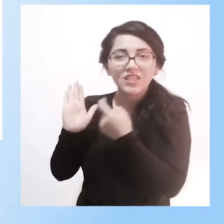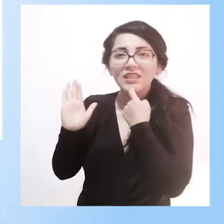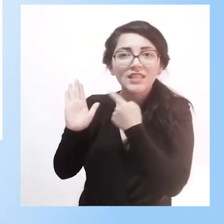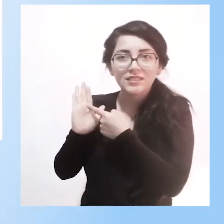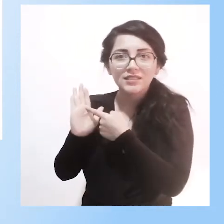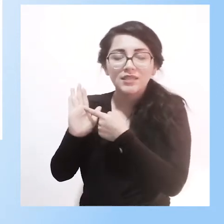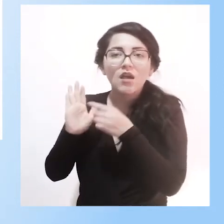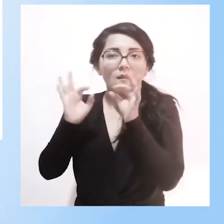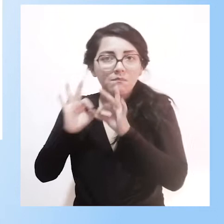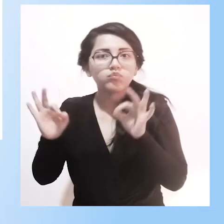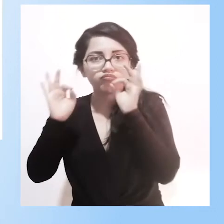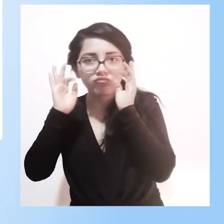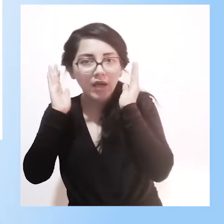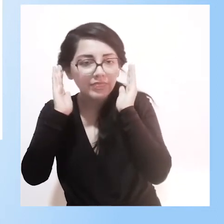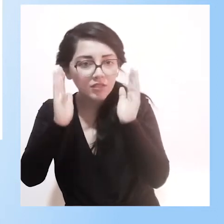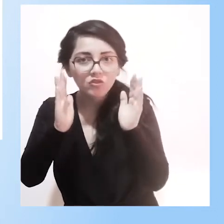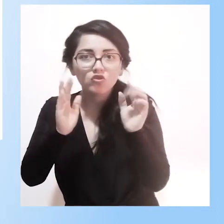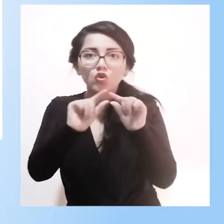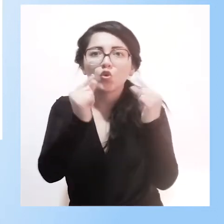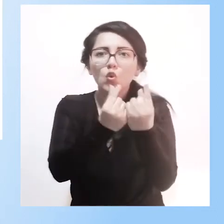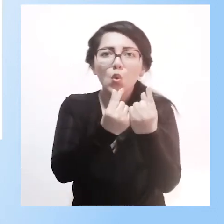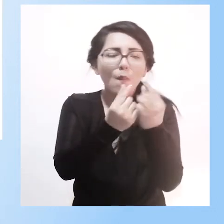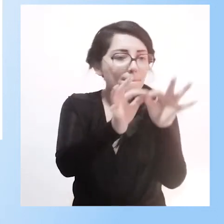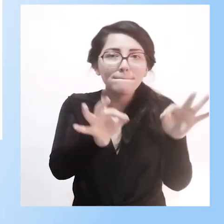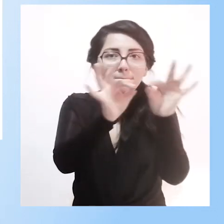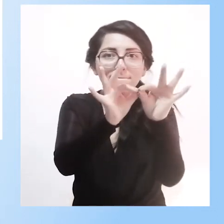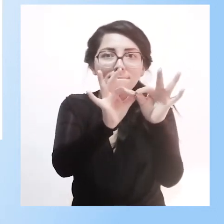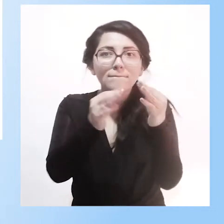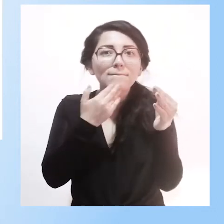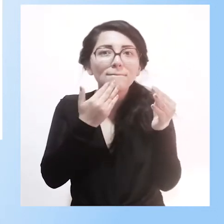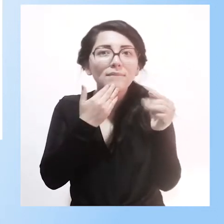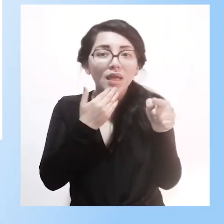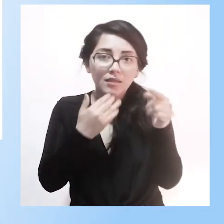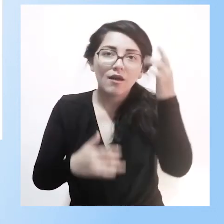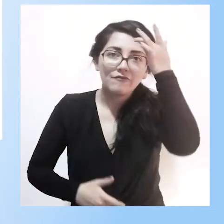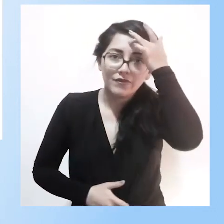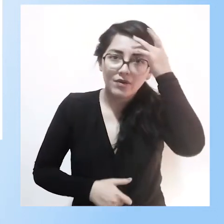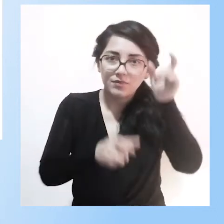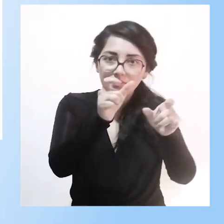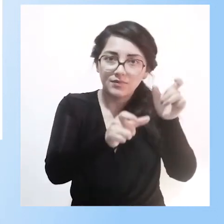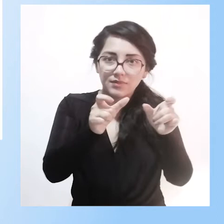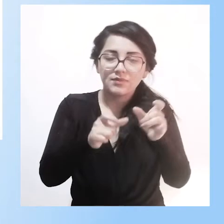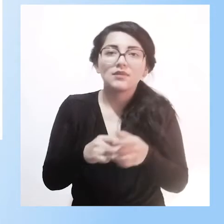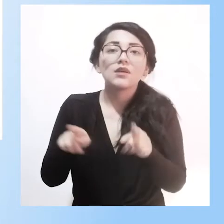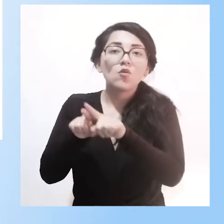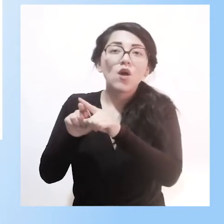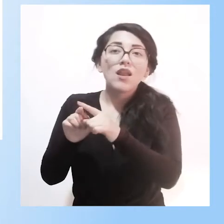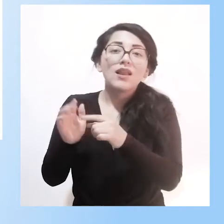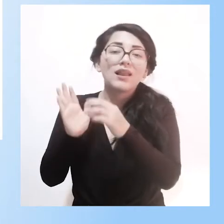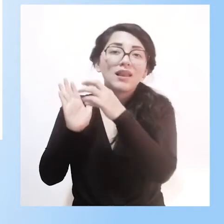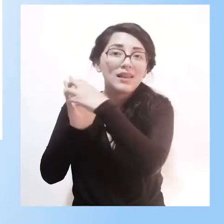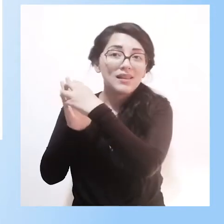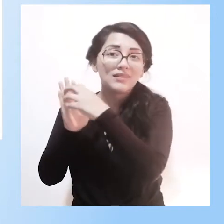atención al grupo de atención prioritaria, entre ellos las personas en situación de enfermedad. Y desde salud también habla de